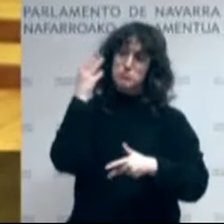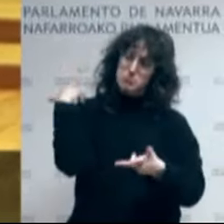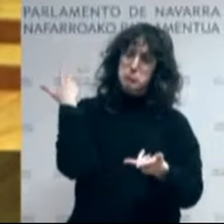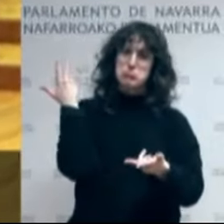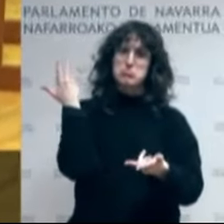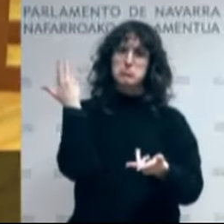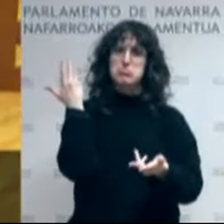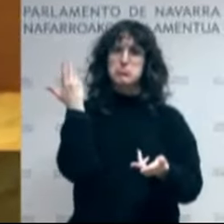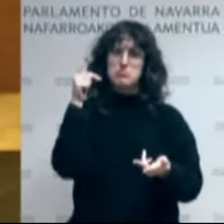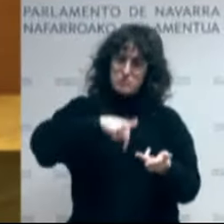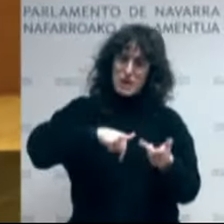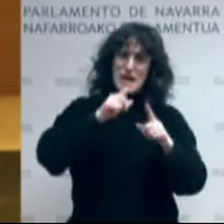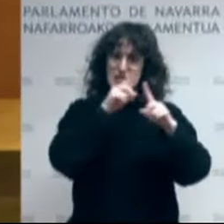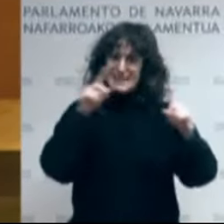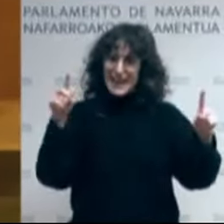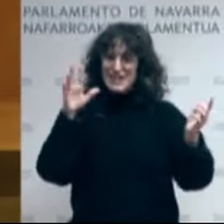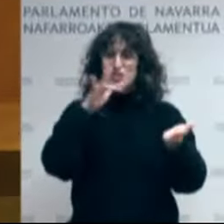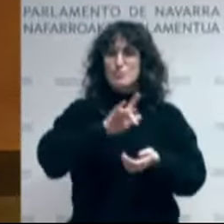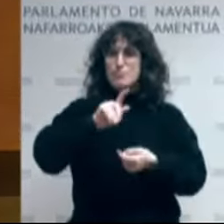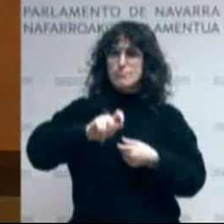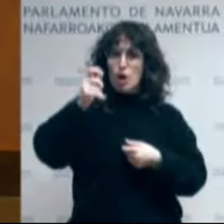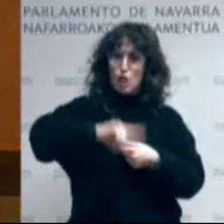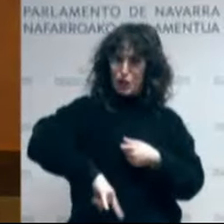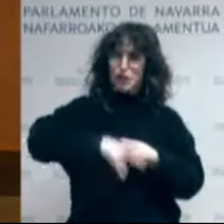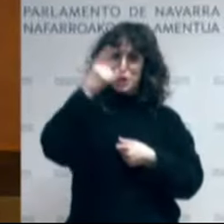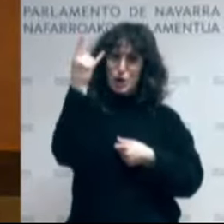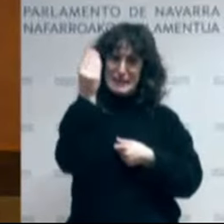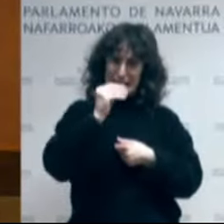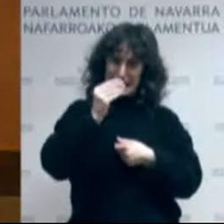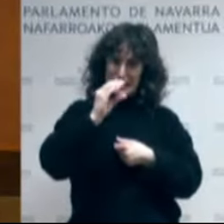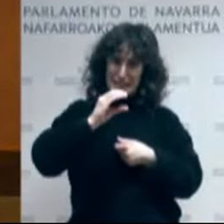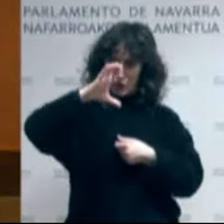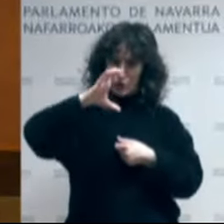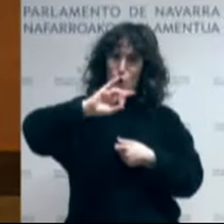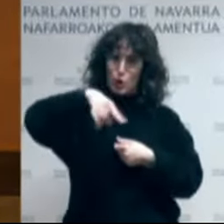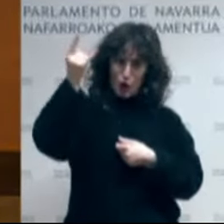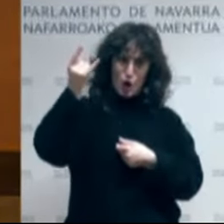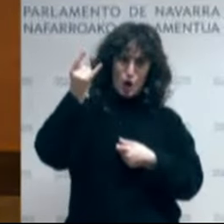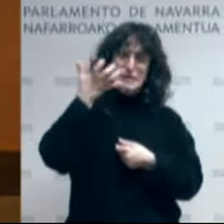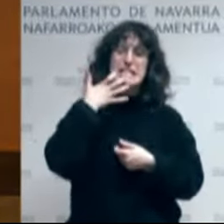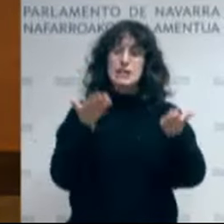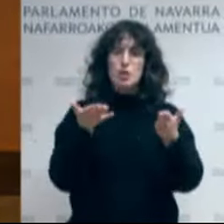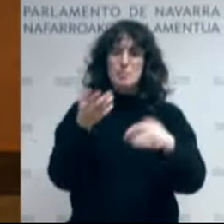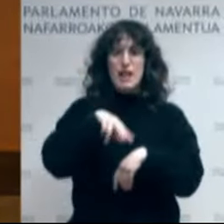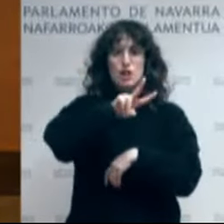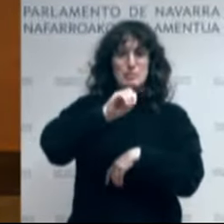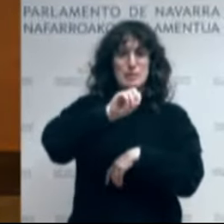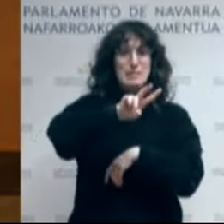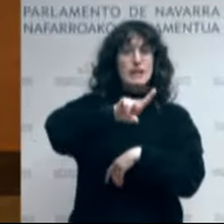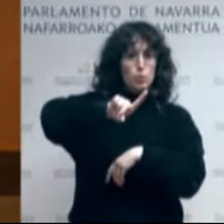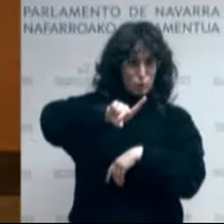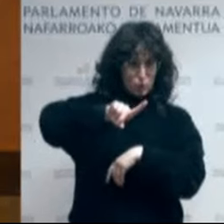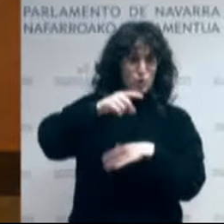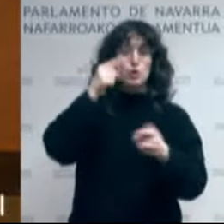2 mila hogeita bateko partida 2 koiztea lortu dugu. Guztira bat koma hogeita zaizpi milioiko